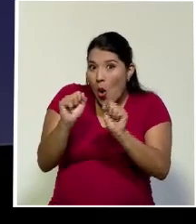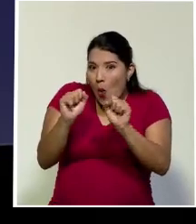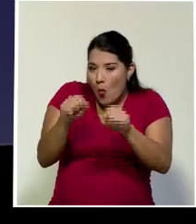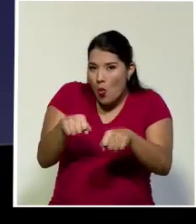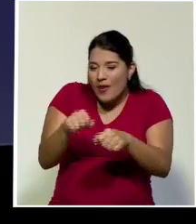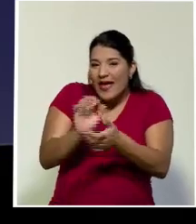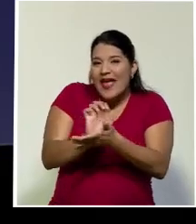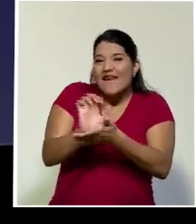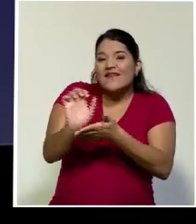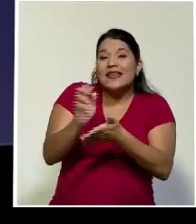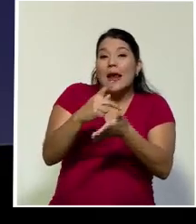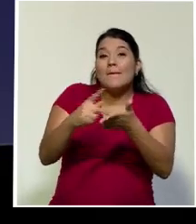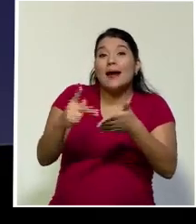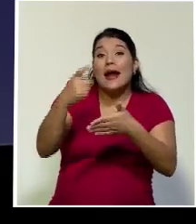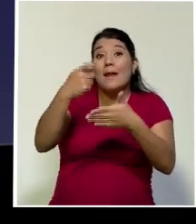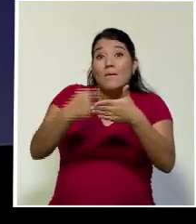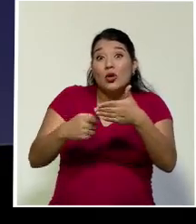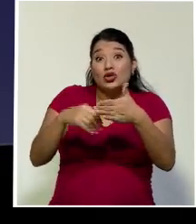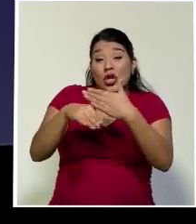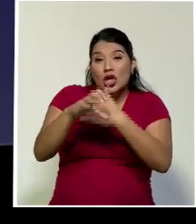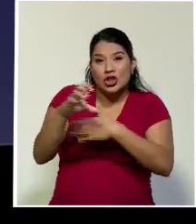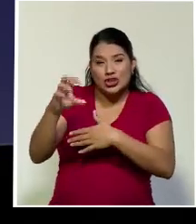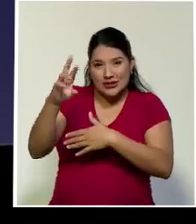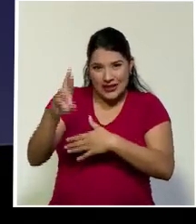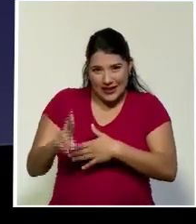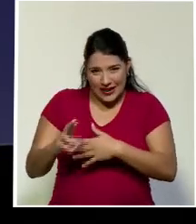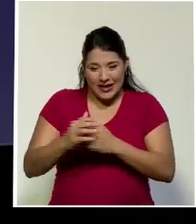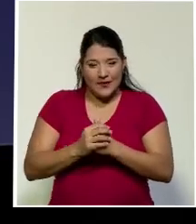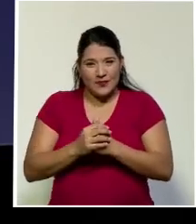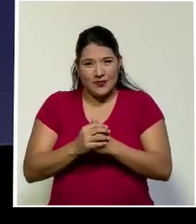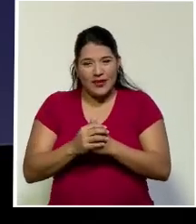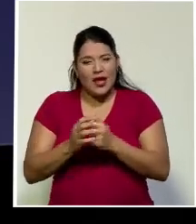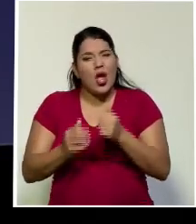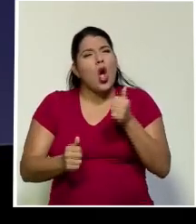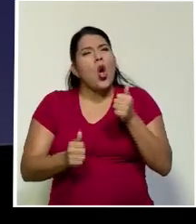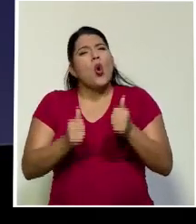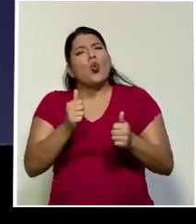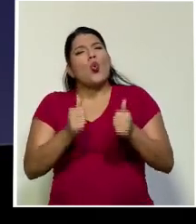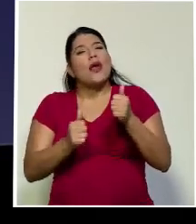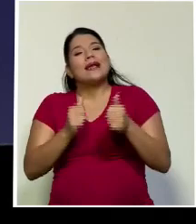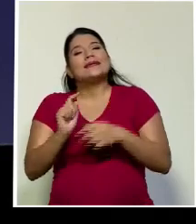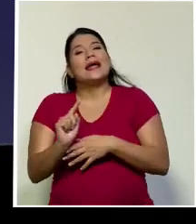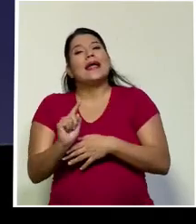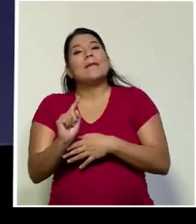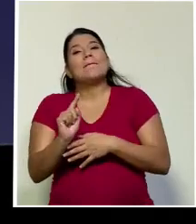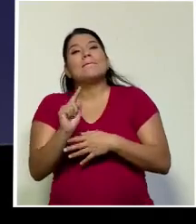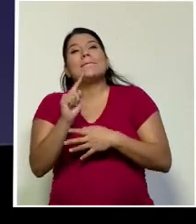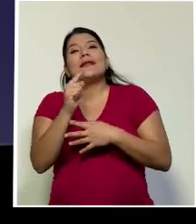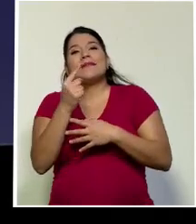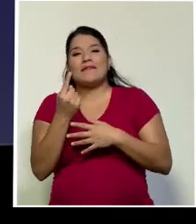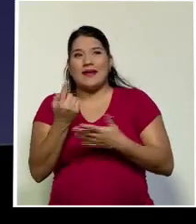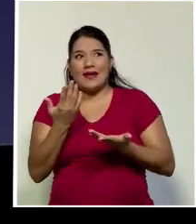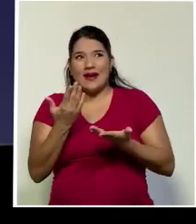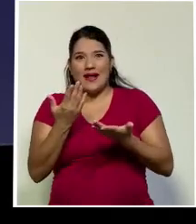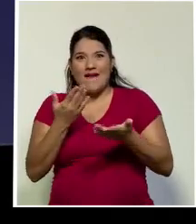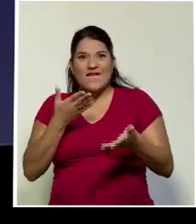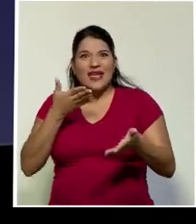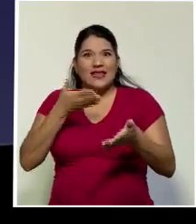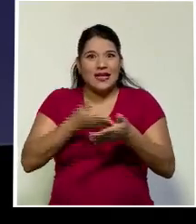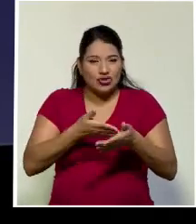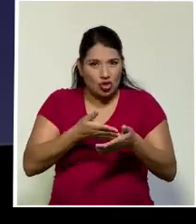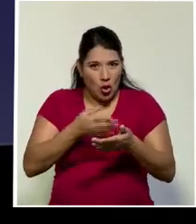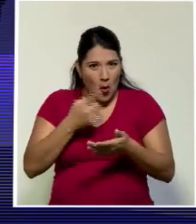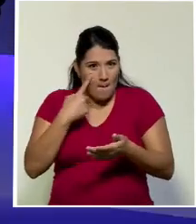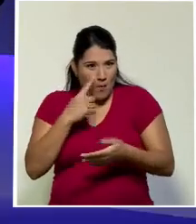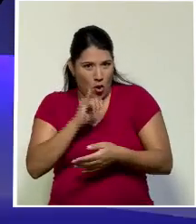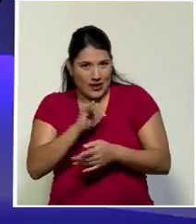pago de impuestos. ¿Cuál es la primera consecuencia de que existan estos portillos? La primera